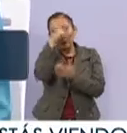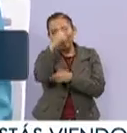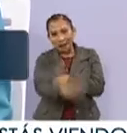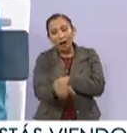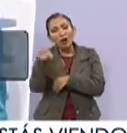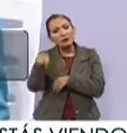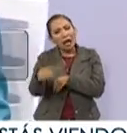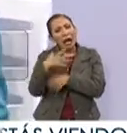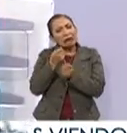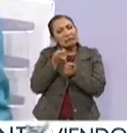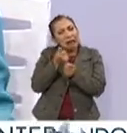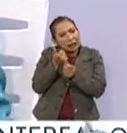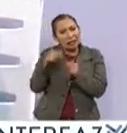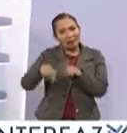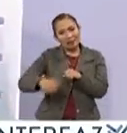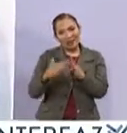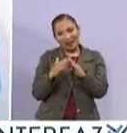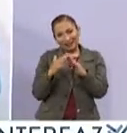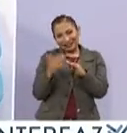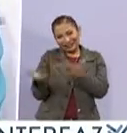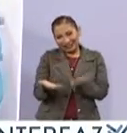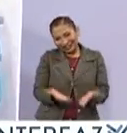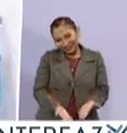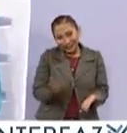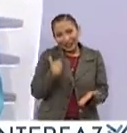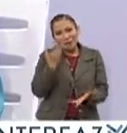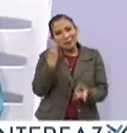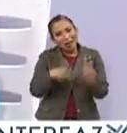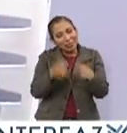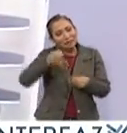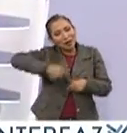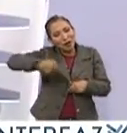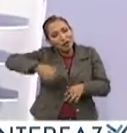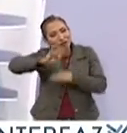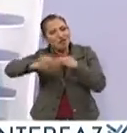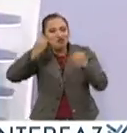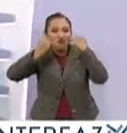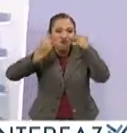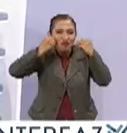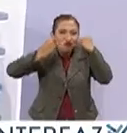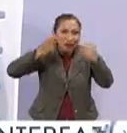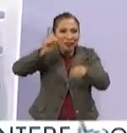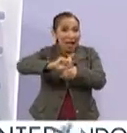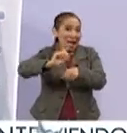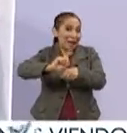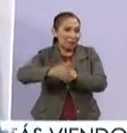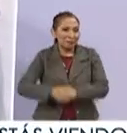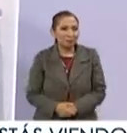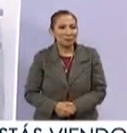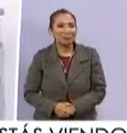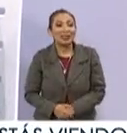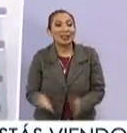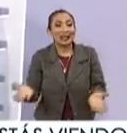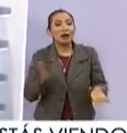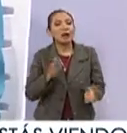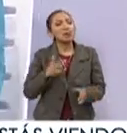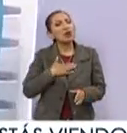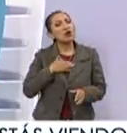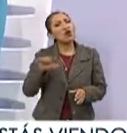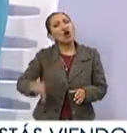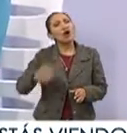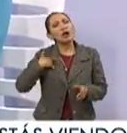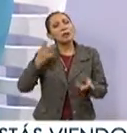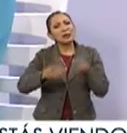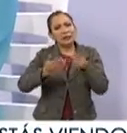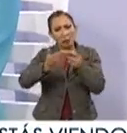México, quien ya es casi de casa, ya viene y nos saluda a todos como si viniera diario. Y bueno, hoy vamos a platicar,